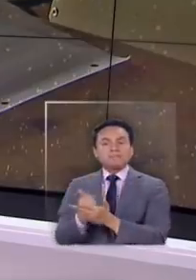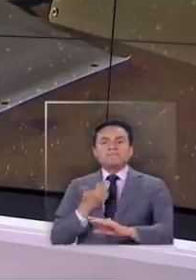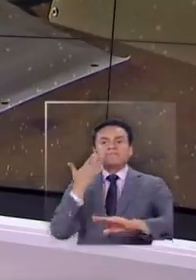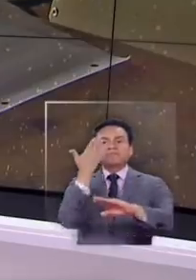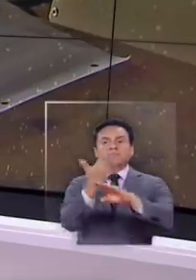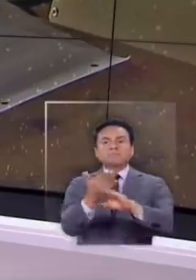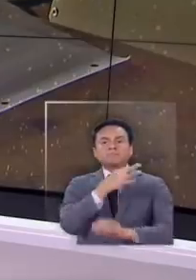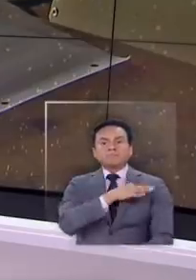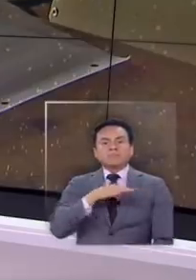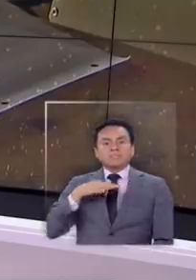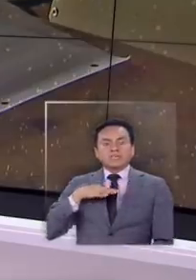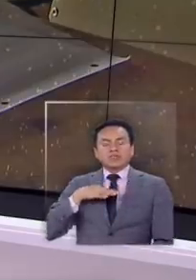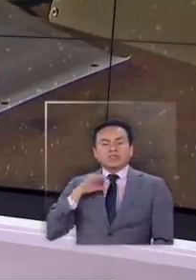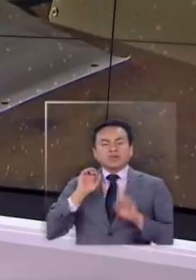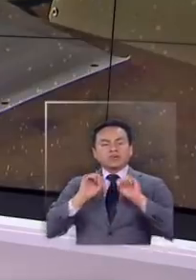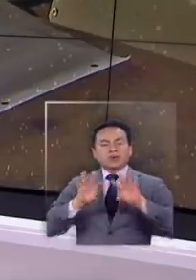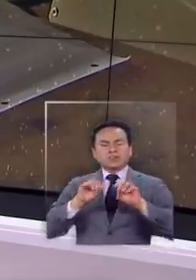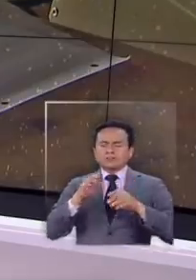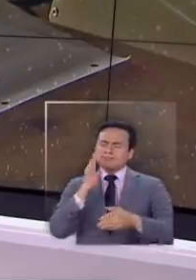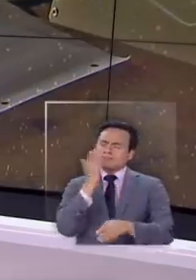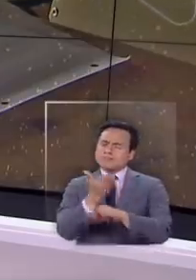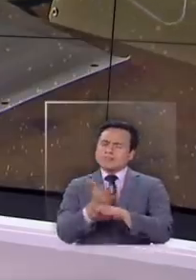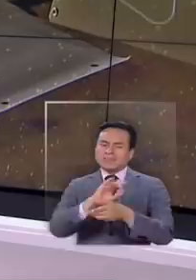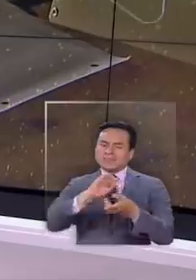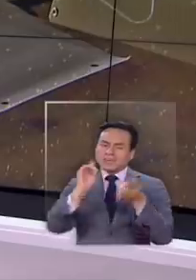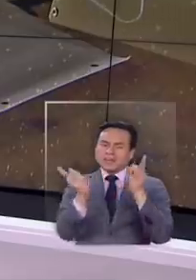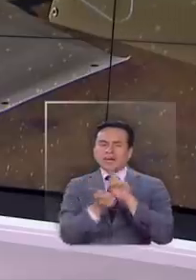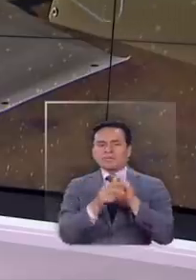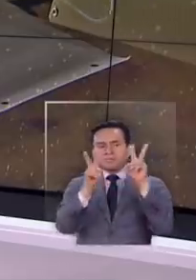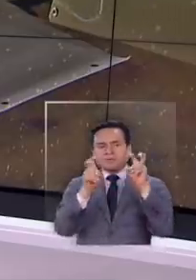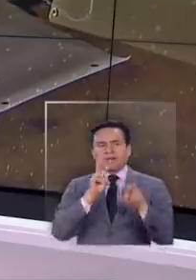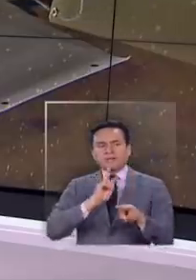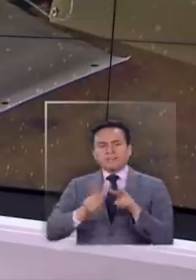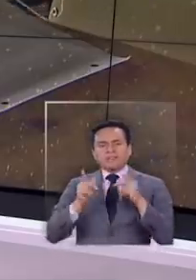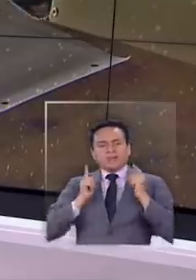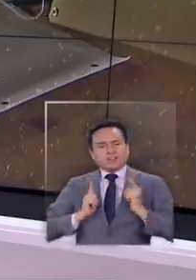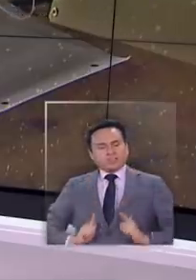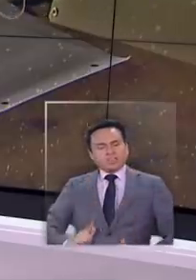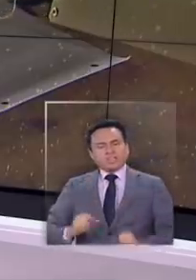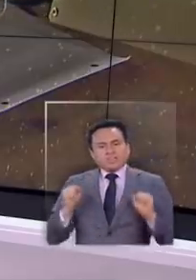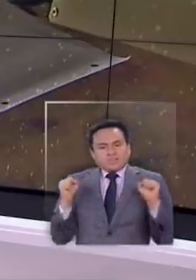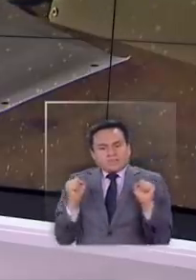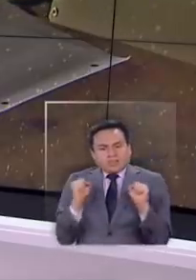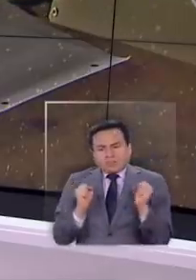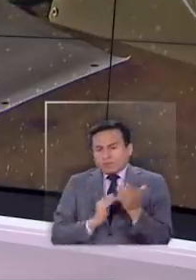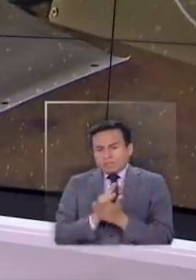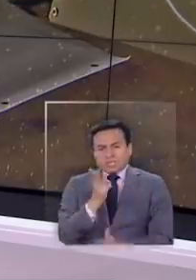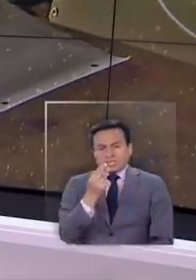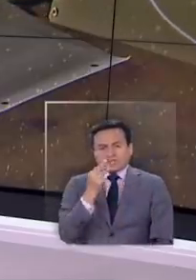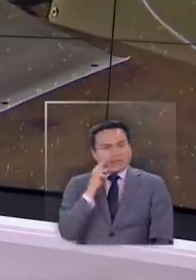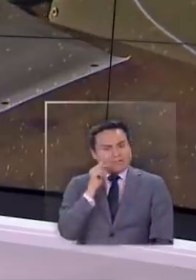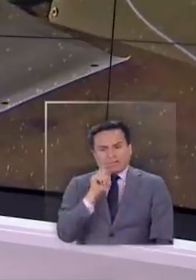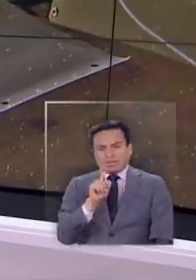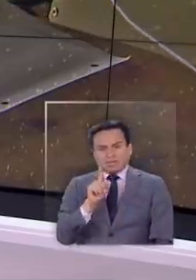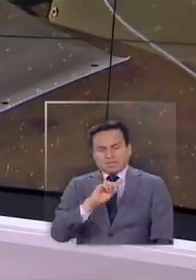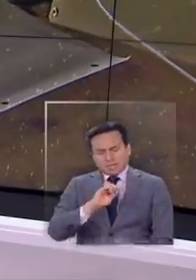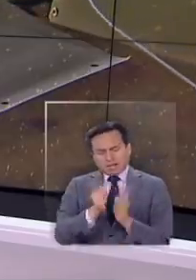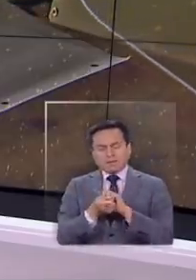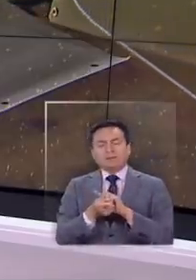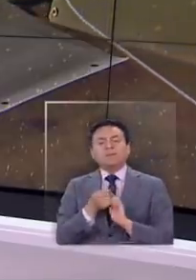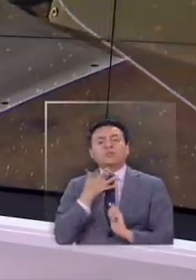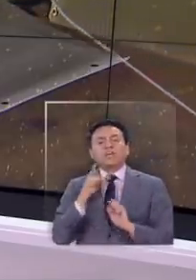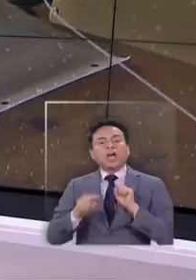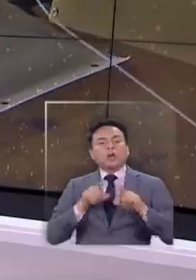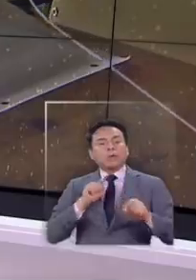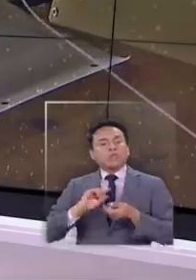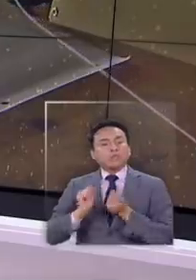pedido al Ministerio de Educación que revierta la decisión de realizar vacaciones de invierno a partir del 13 de abril. ¿Cuáles son